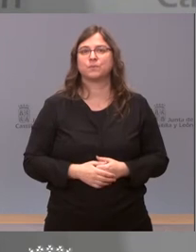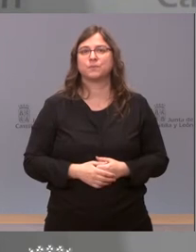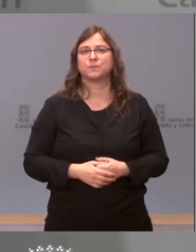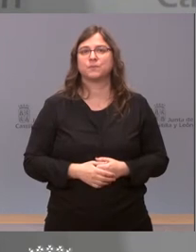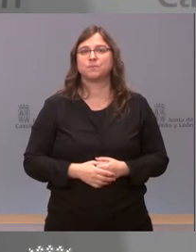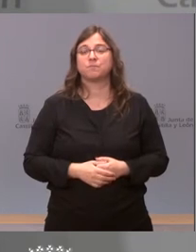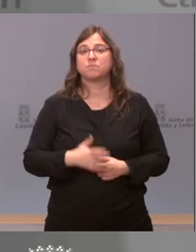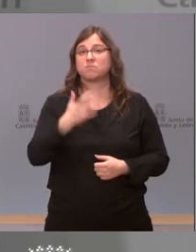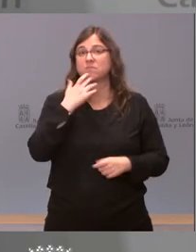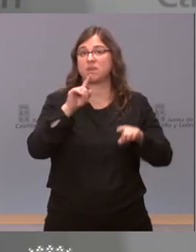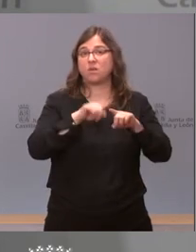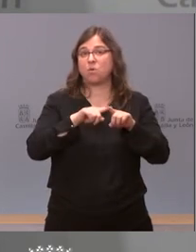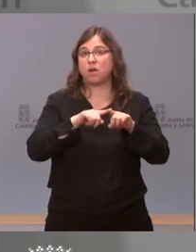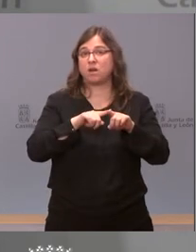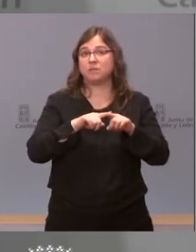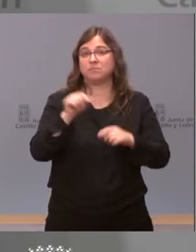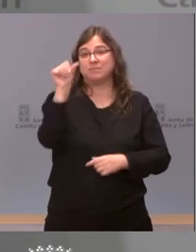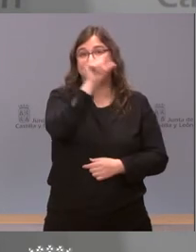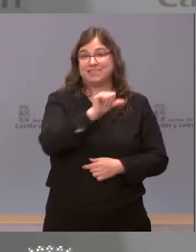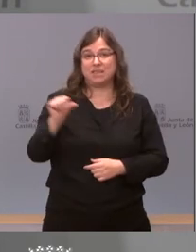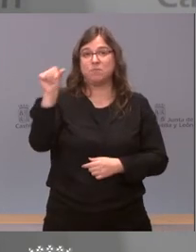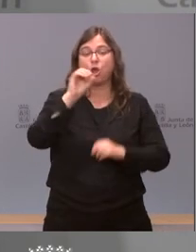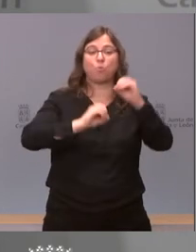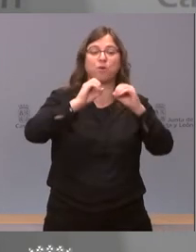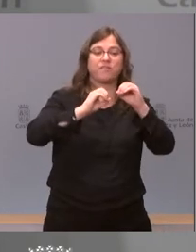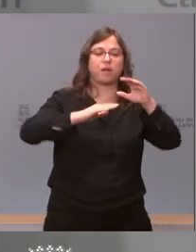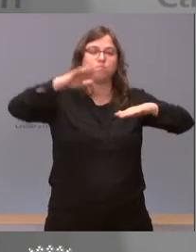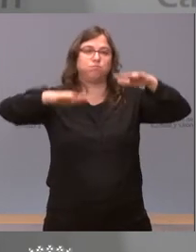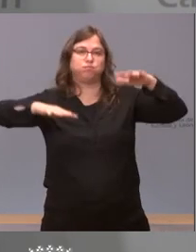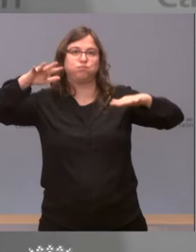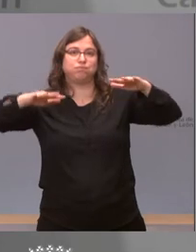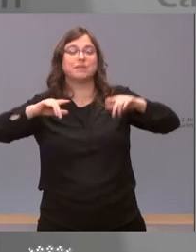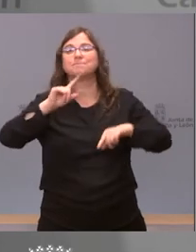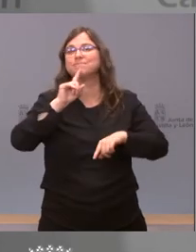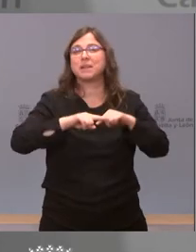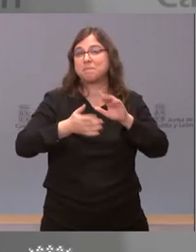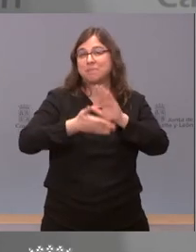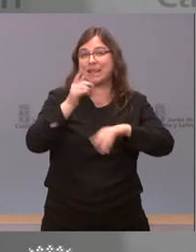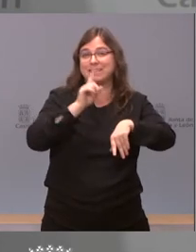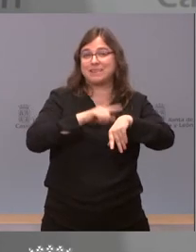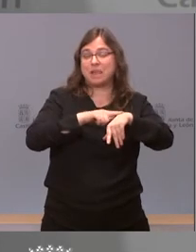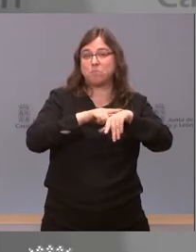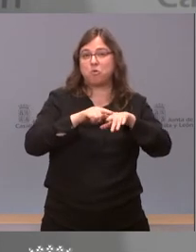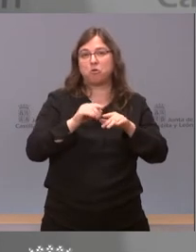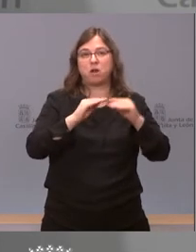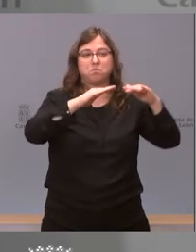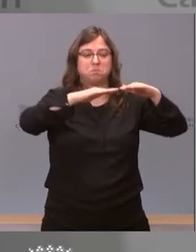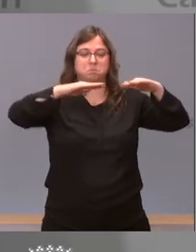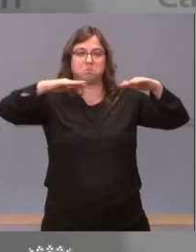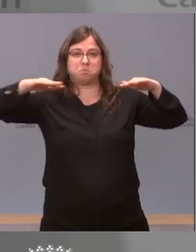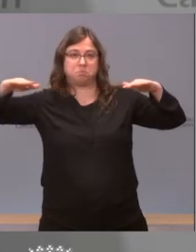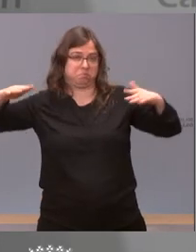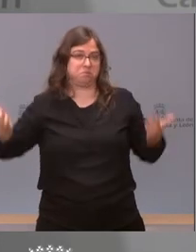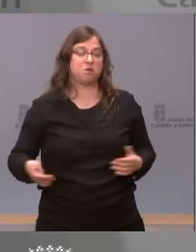el crecimiento a lo largo de las semanas de los porcentajes de vacunación acabará siendo bastante homogéneo aunque insisto